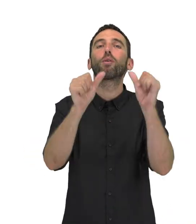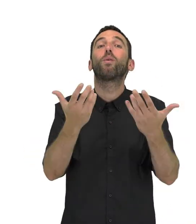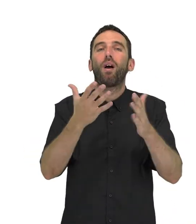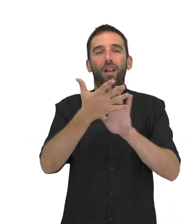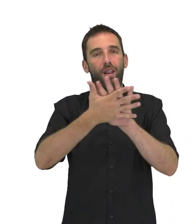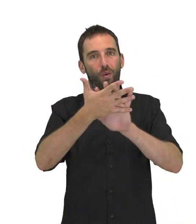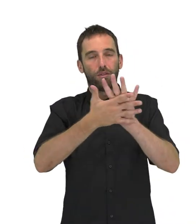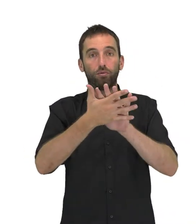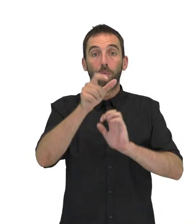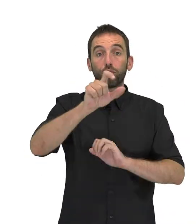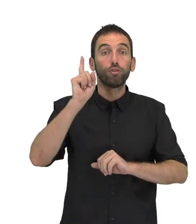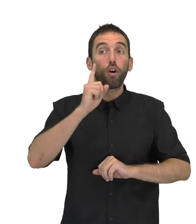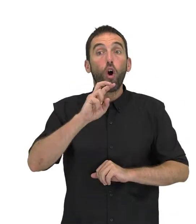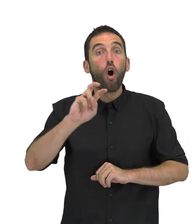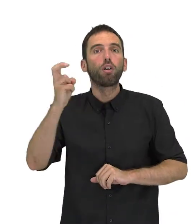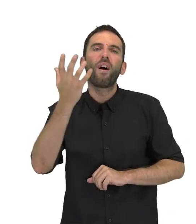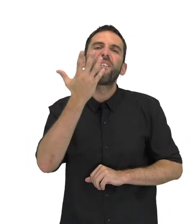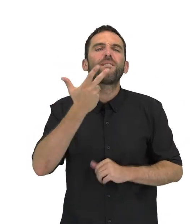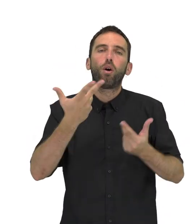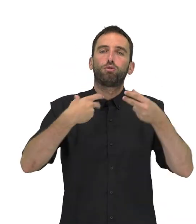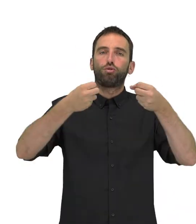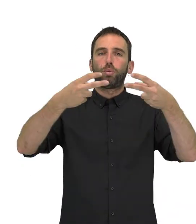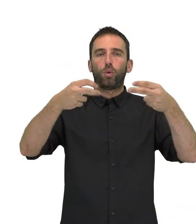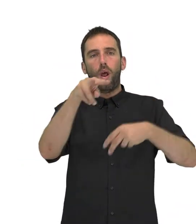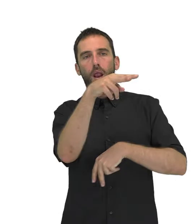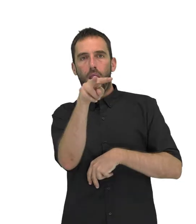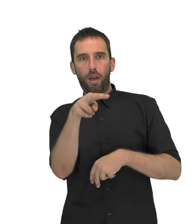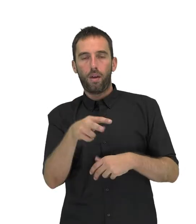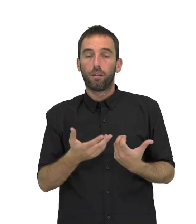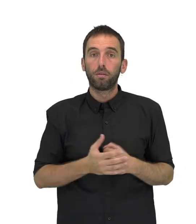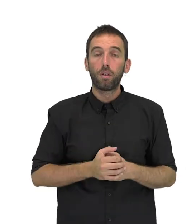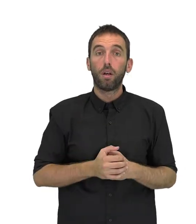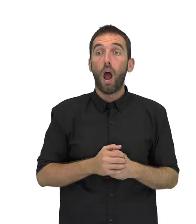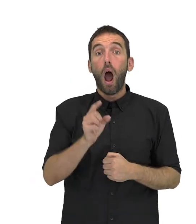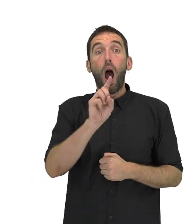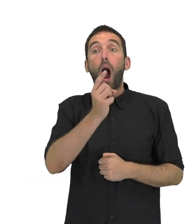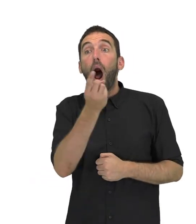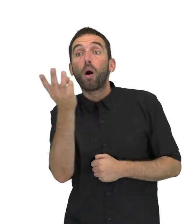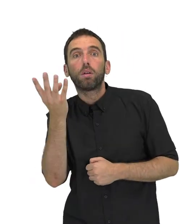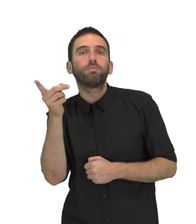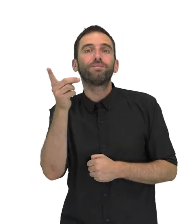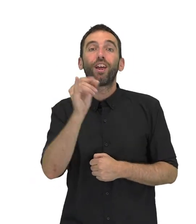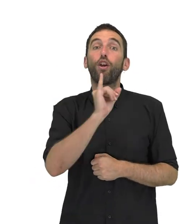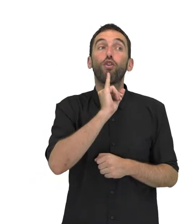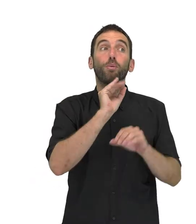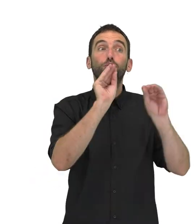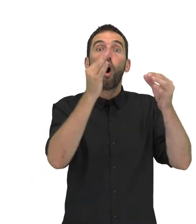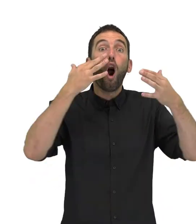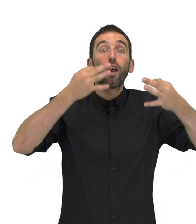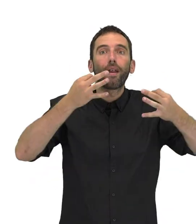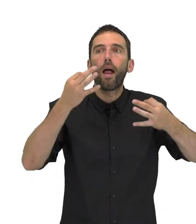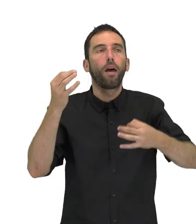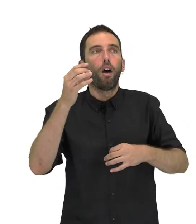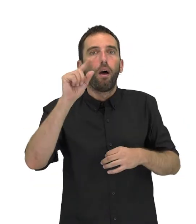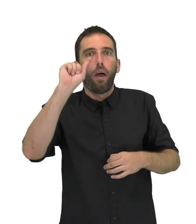de signo. Otras personas sordas prefieren leer subtítulos. También hay quienes no dominan el idioma original del